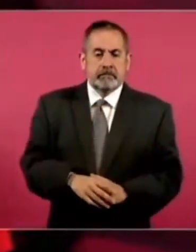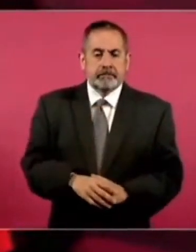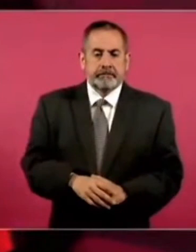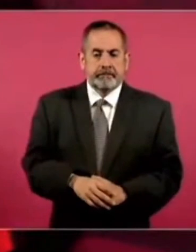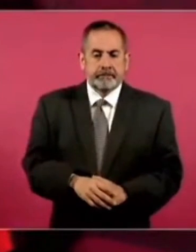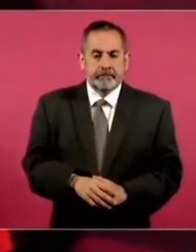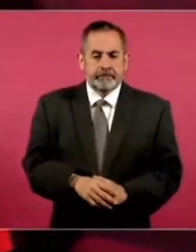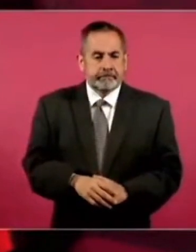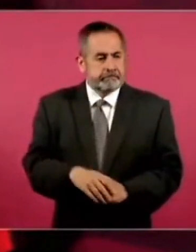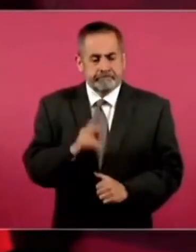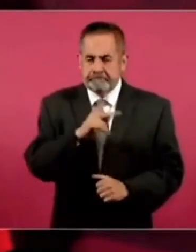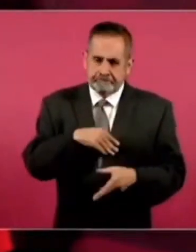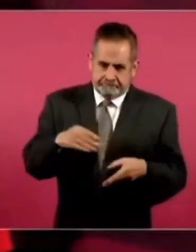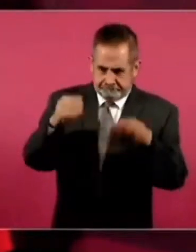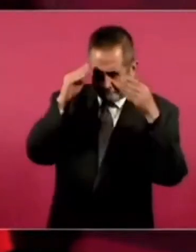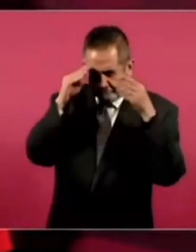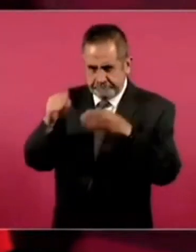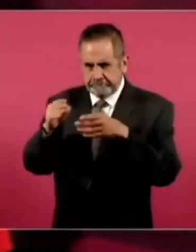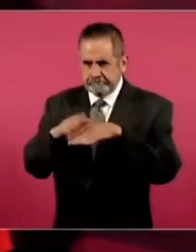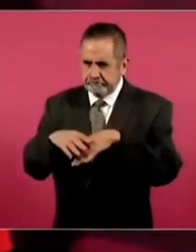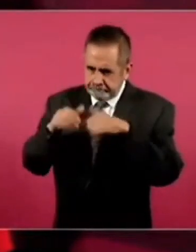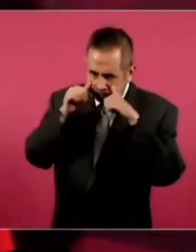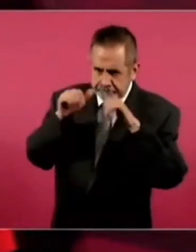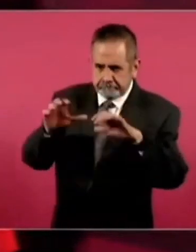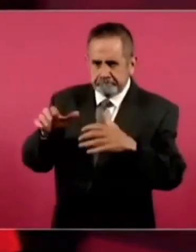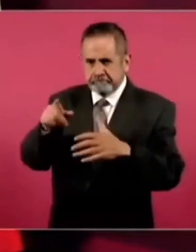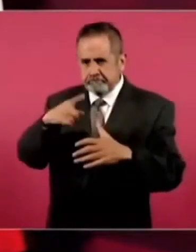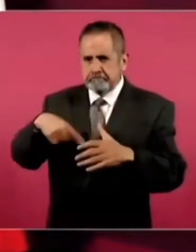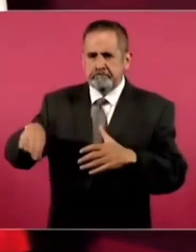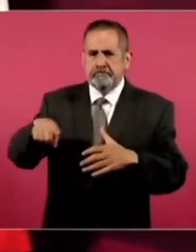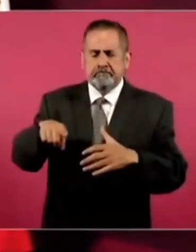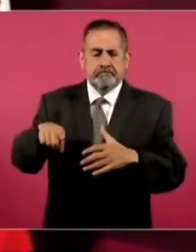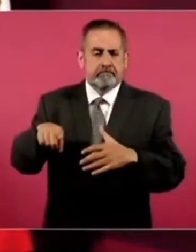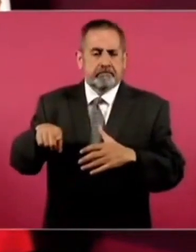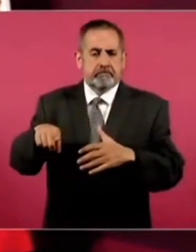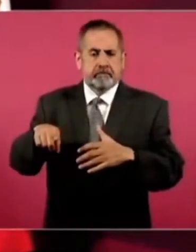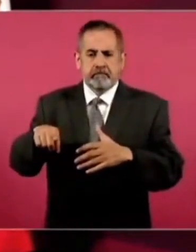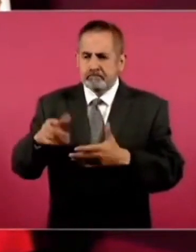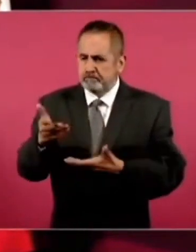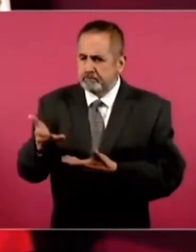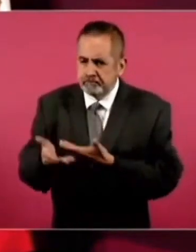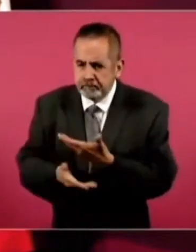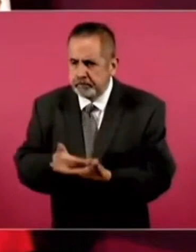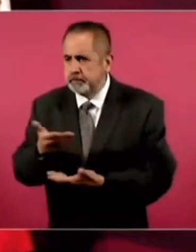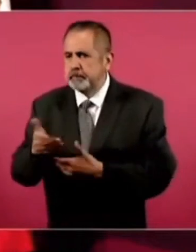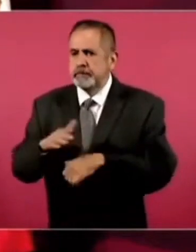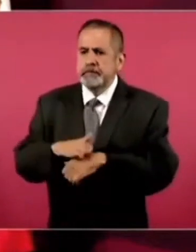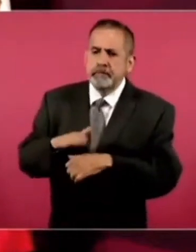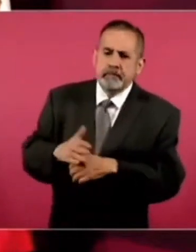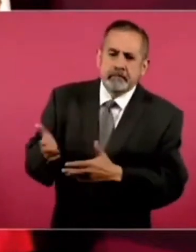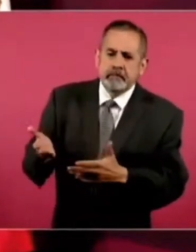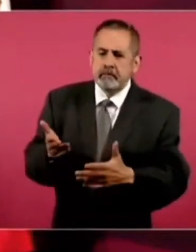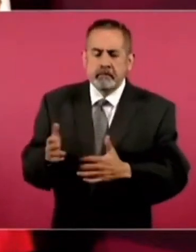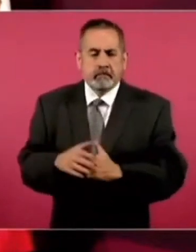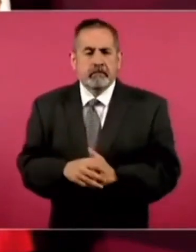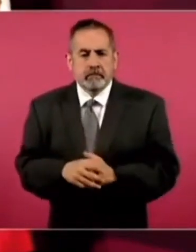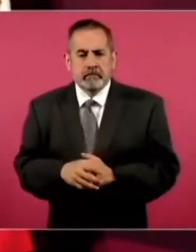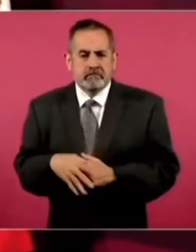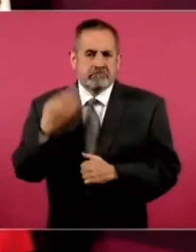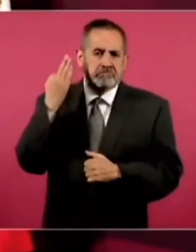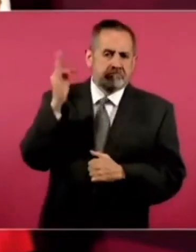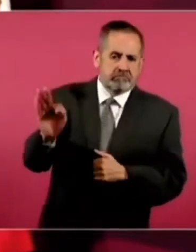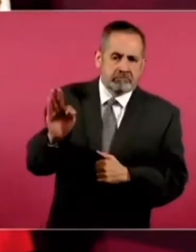Y aplicarnos. Más. Y servir más. Y no